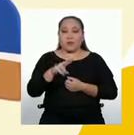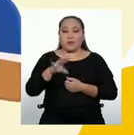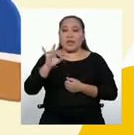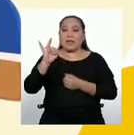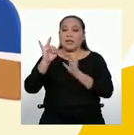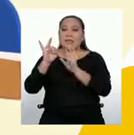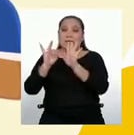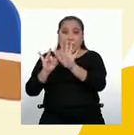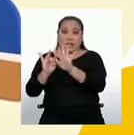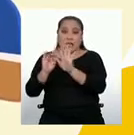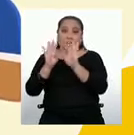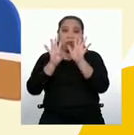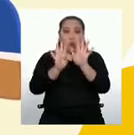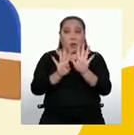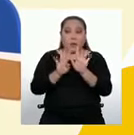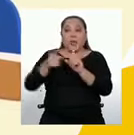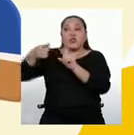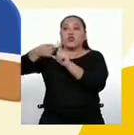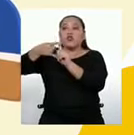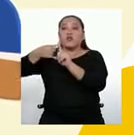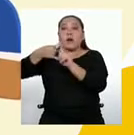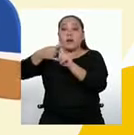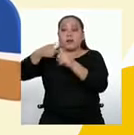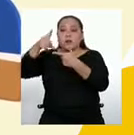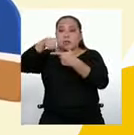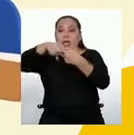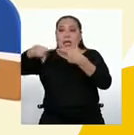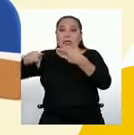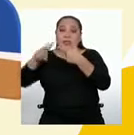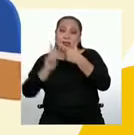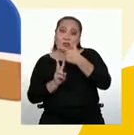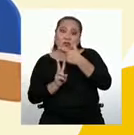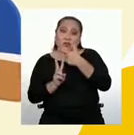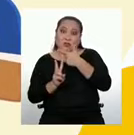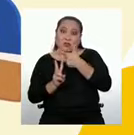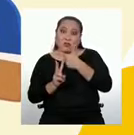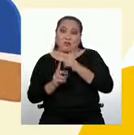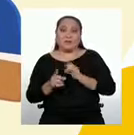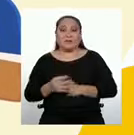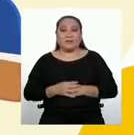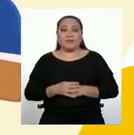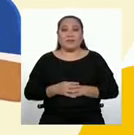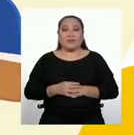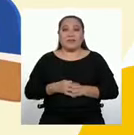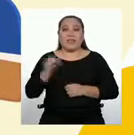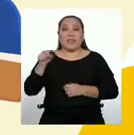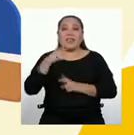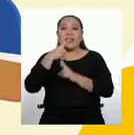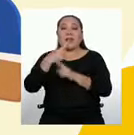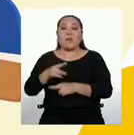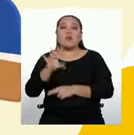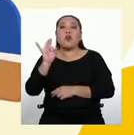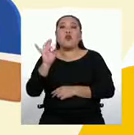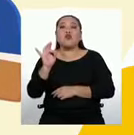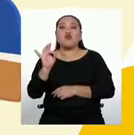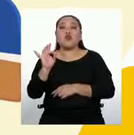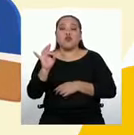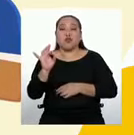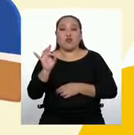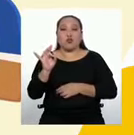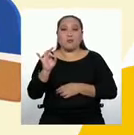y el 9, lo sumamos y dividimos entre dos. Así obtenemos como resultado el 8.